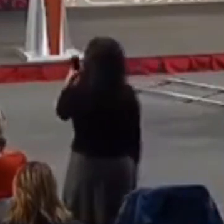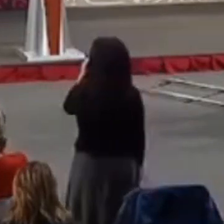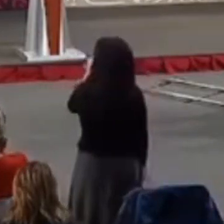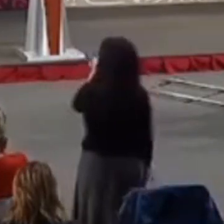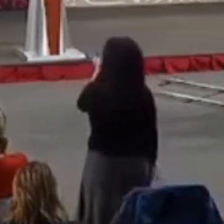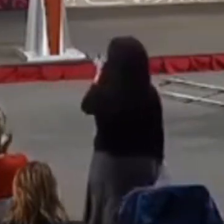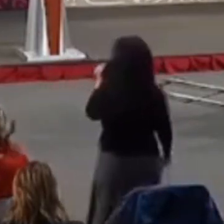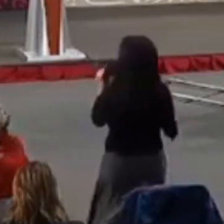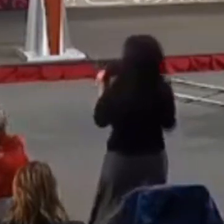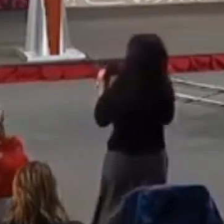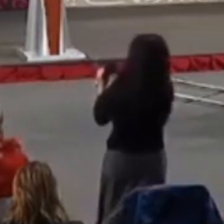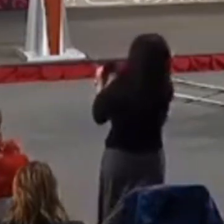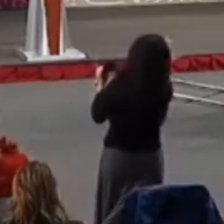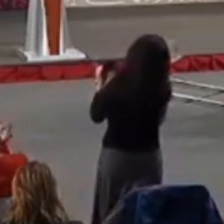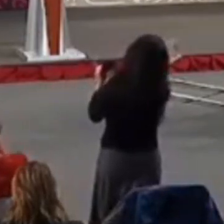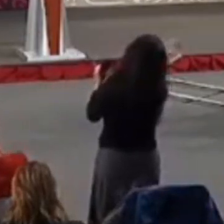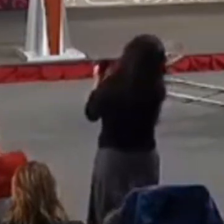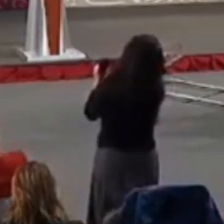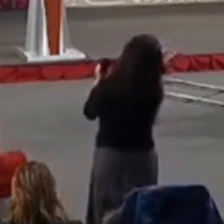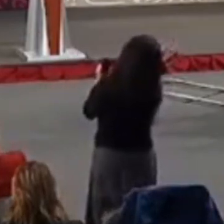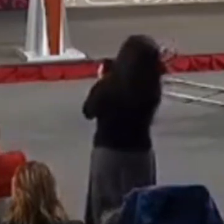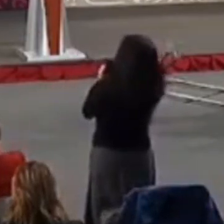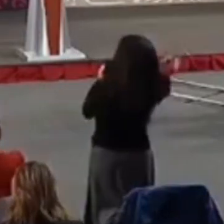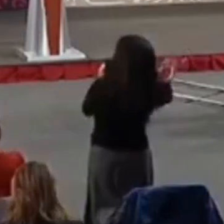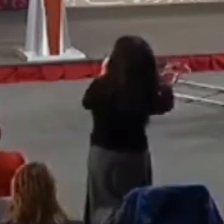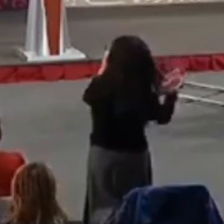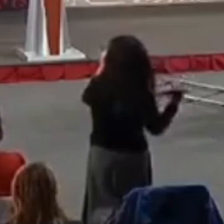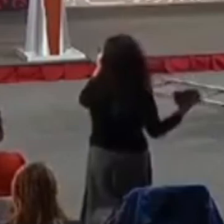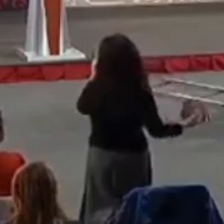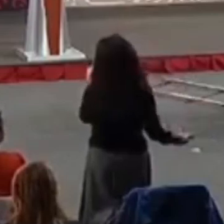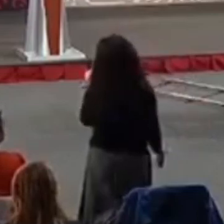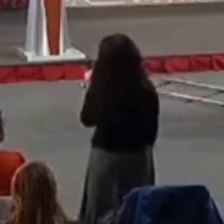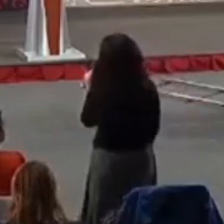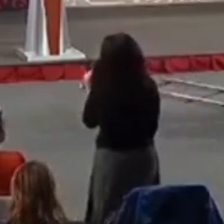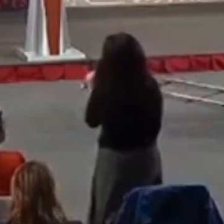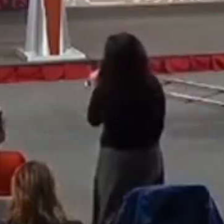3 de agosto búsquelo allá anda dice